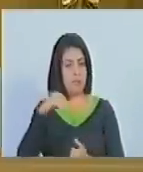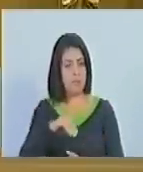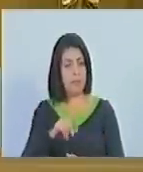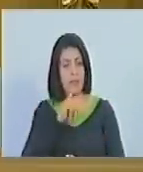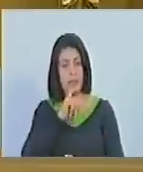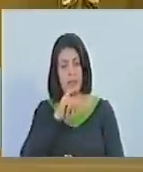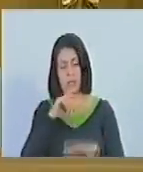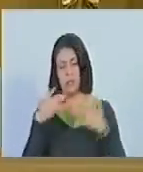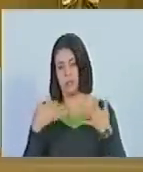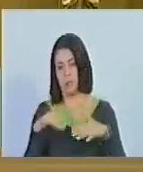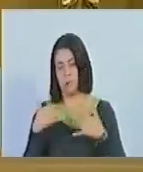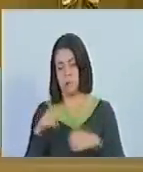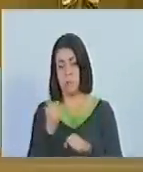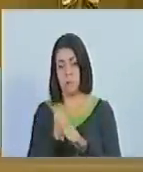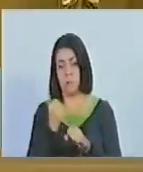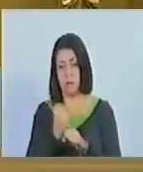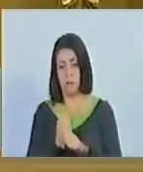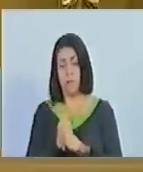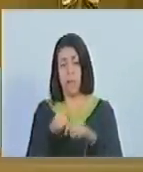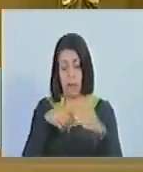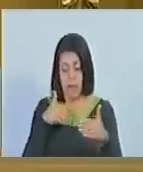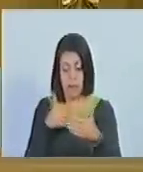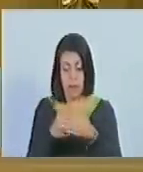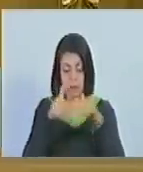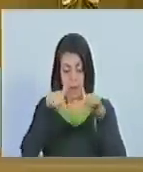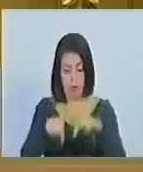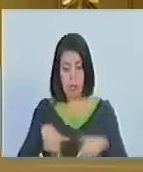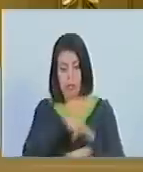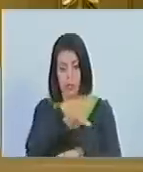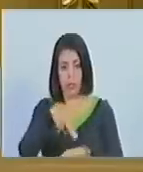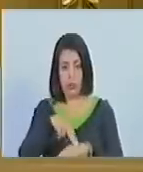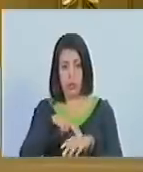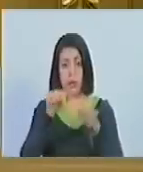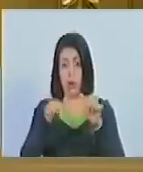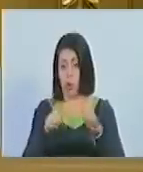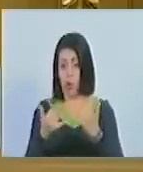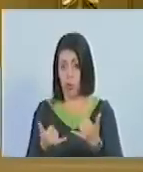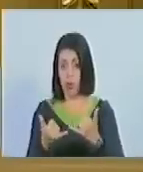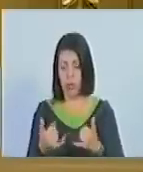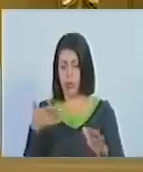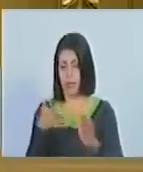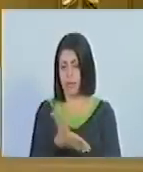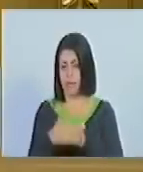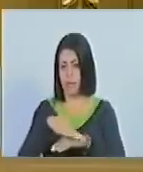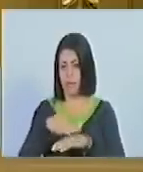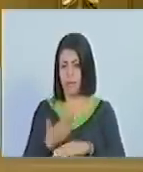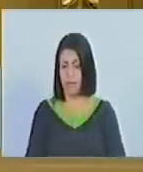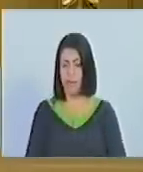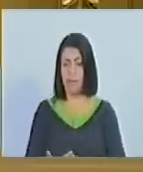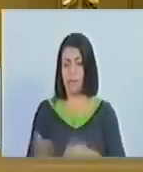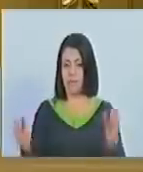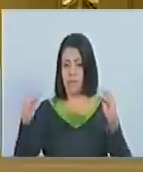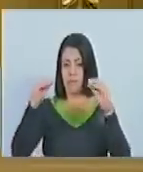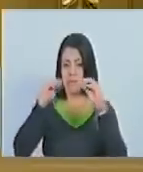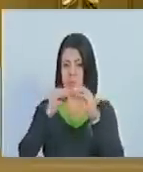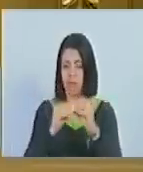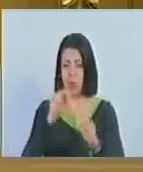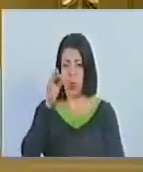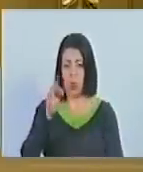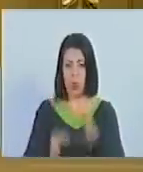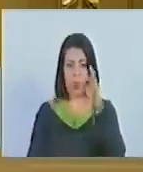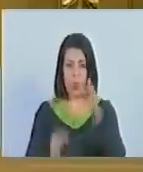desafíos fundamentales que tenemos de cara a la situación nacional actual tiene que ver con la adecuación del marco